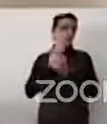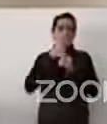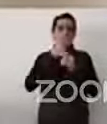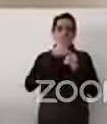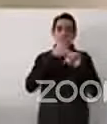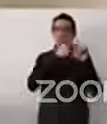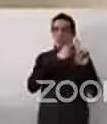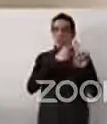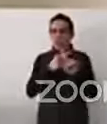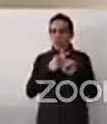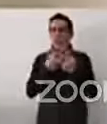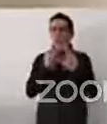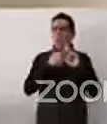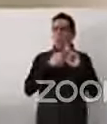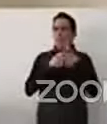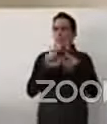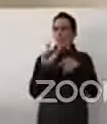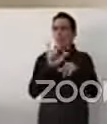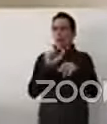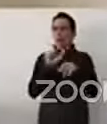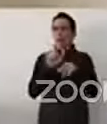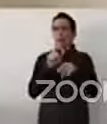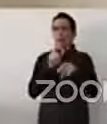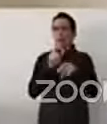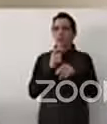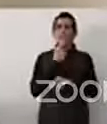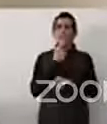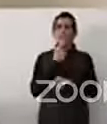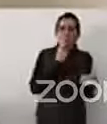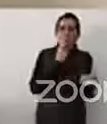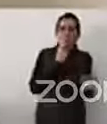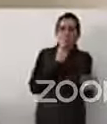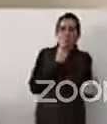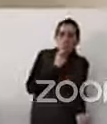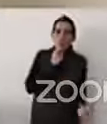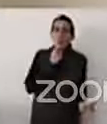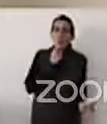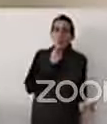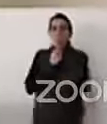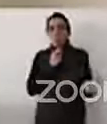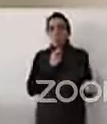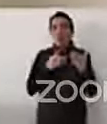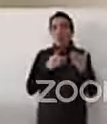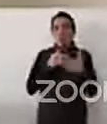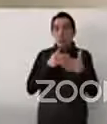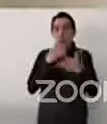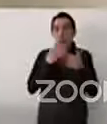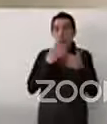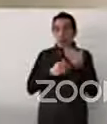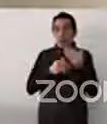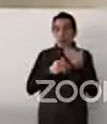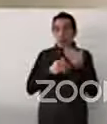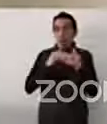infancia hasta el tema de educación superior y obviamente el